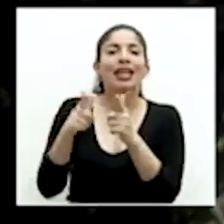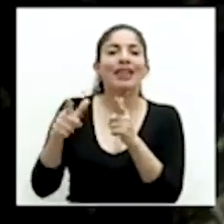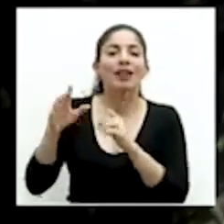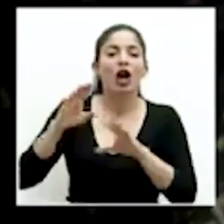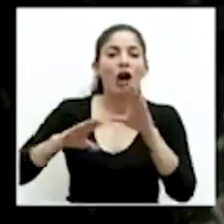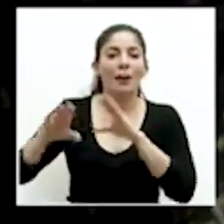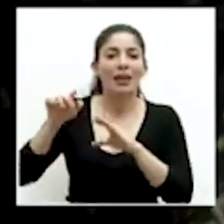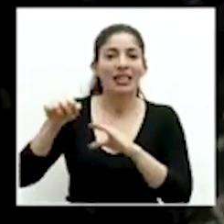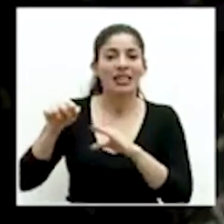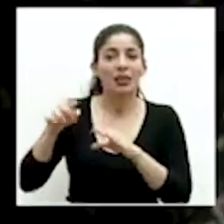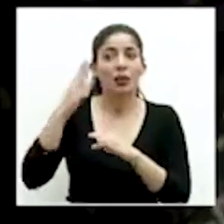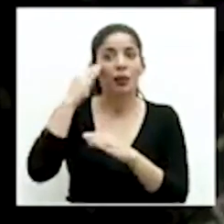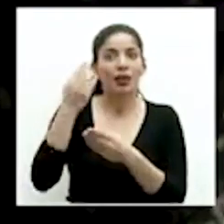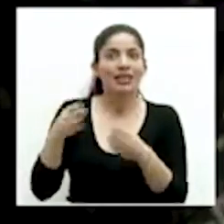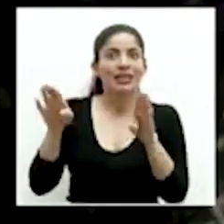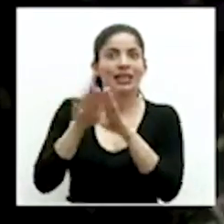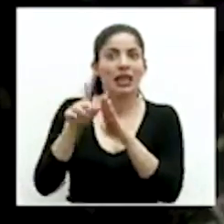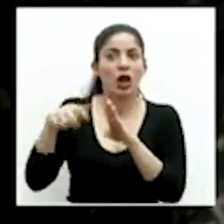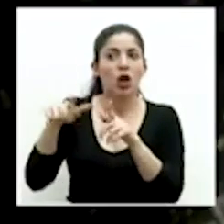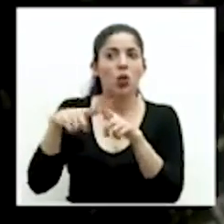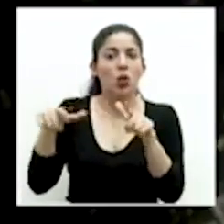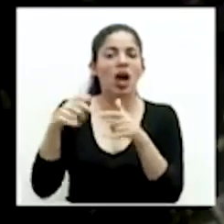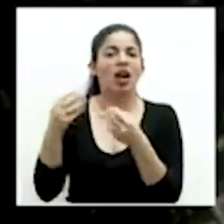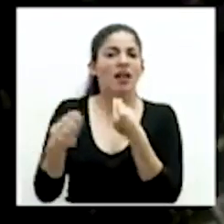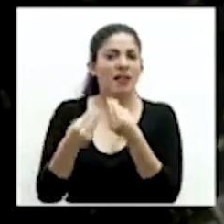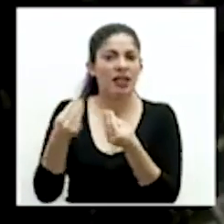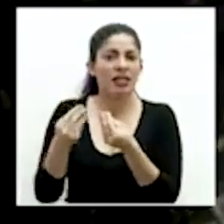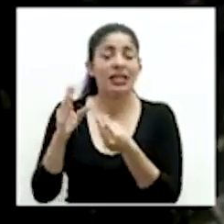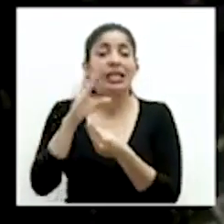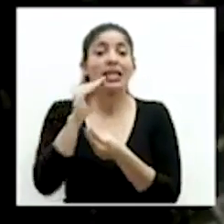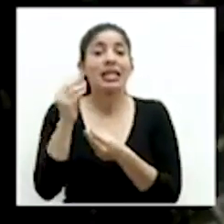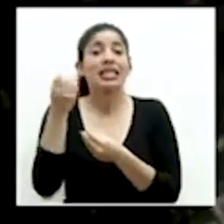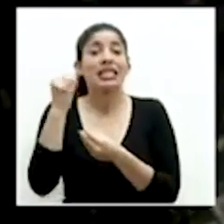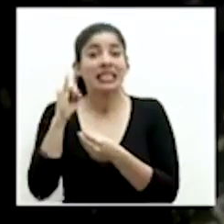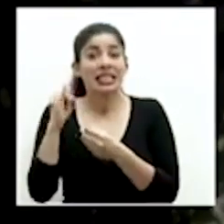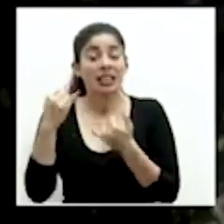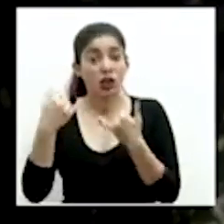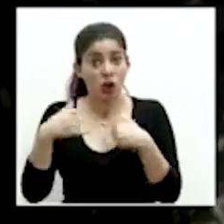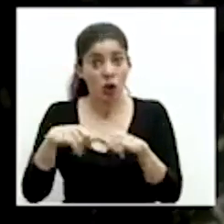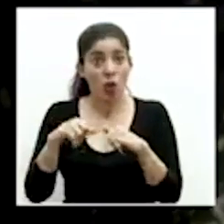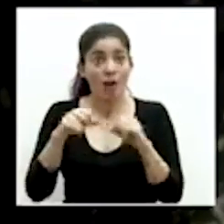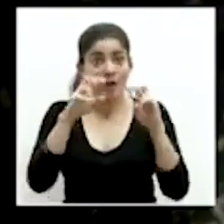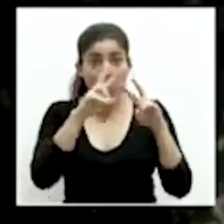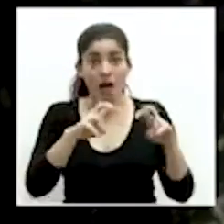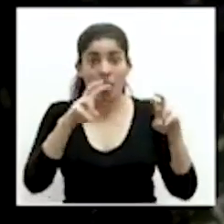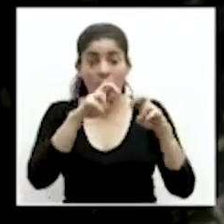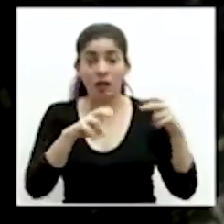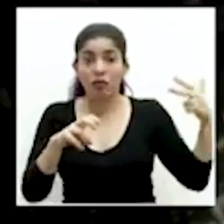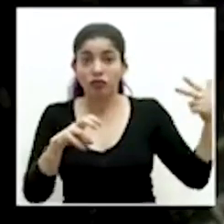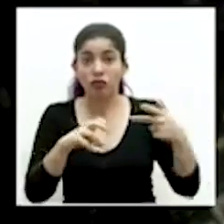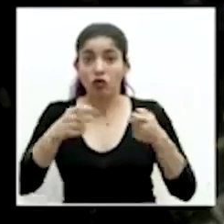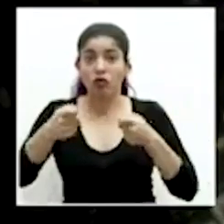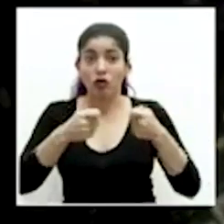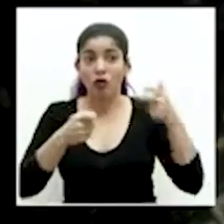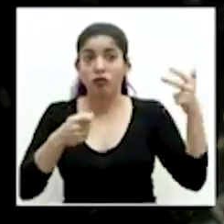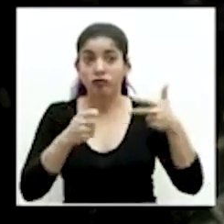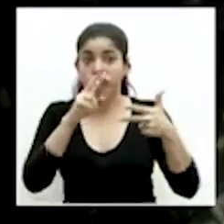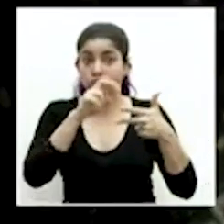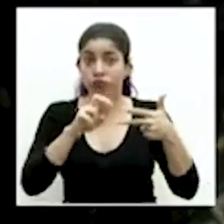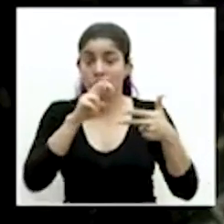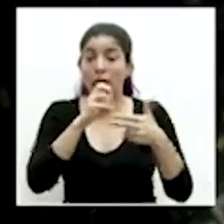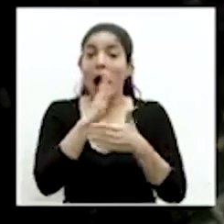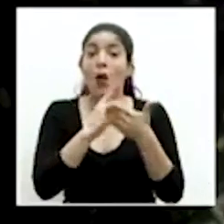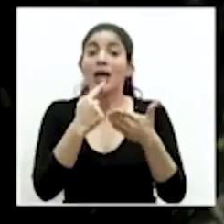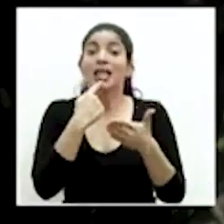están tomando a pesar del cierre del lugar y si se le sigue haciendo pruebas a los transportistas aunque ya se había tomado la